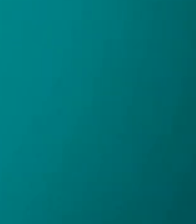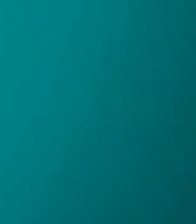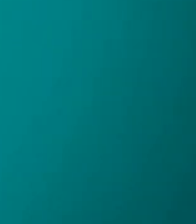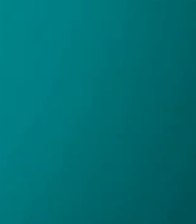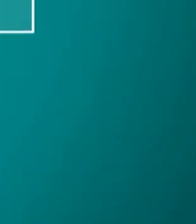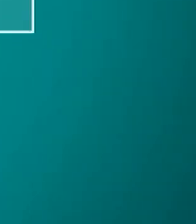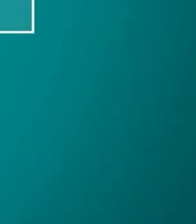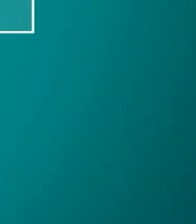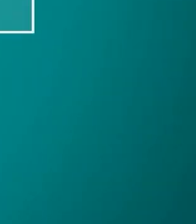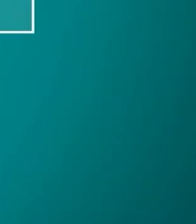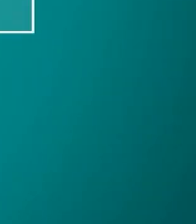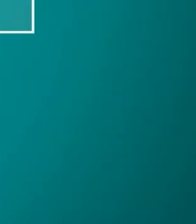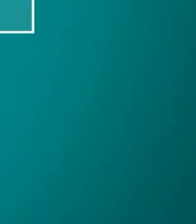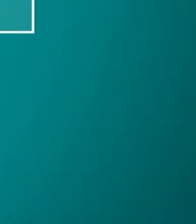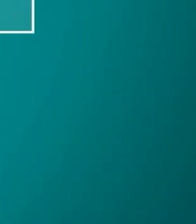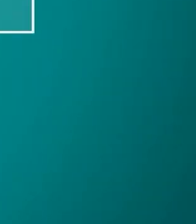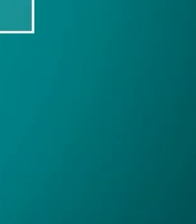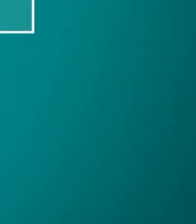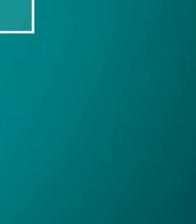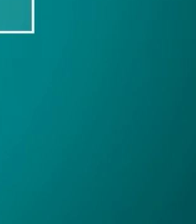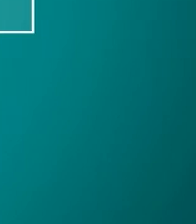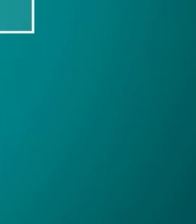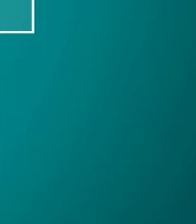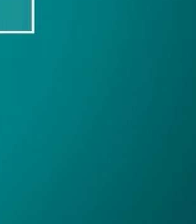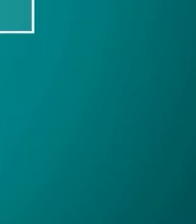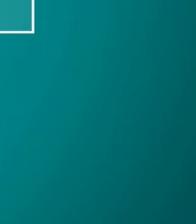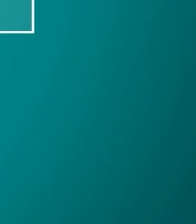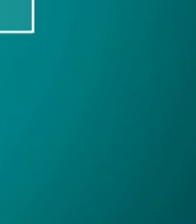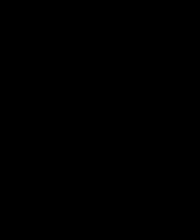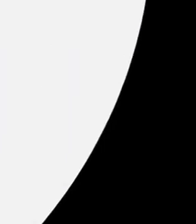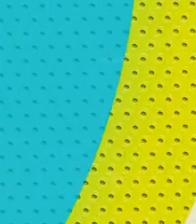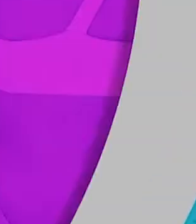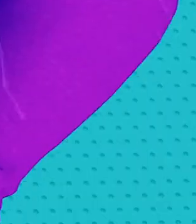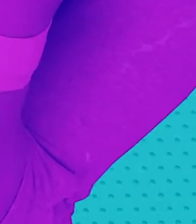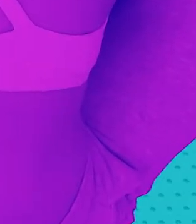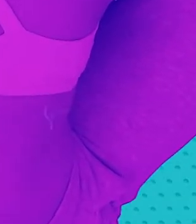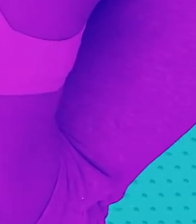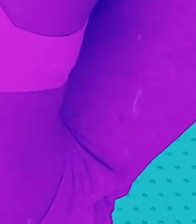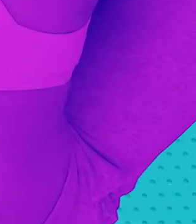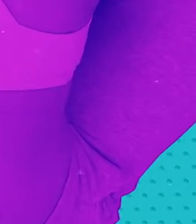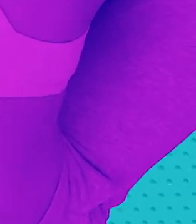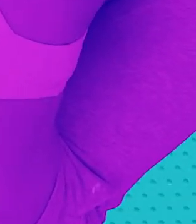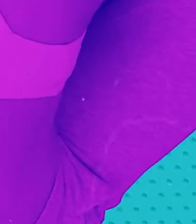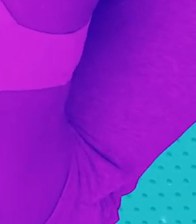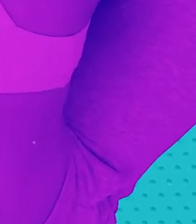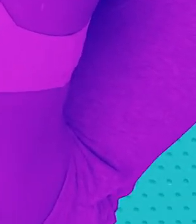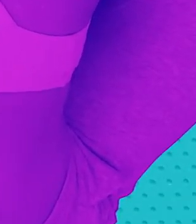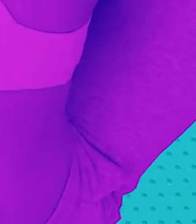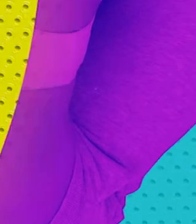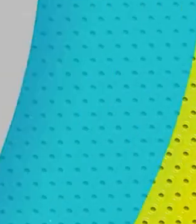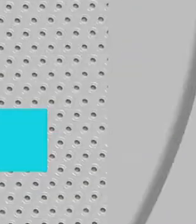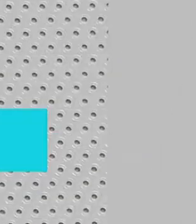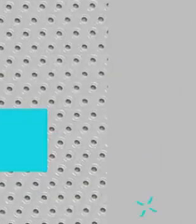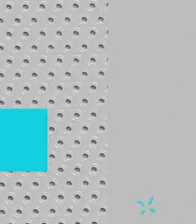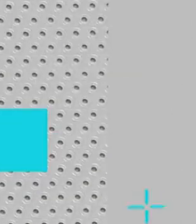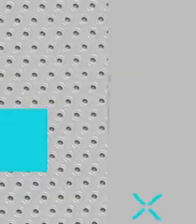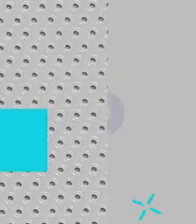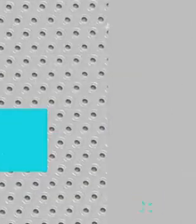Music Music Music Music Music Music Music